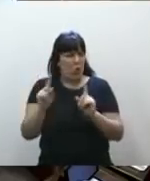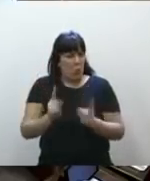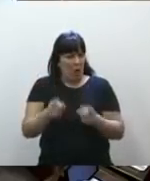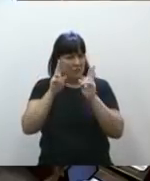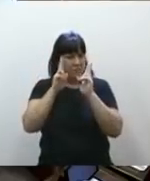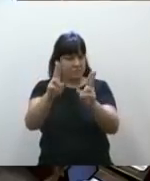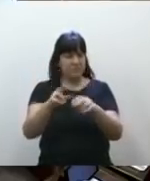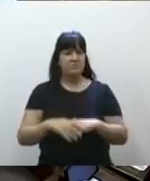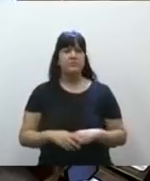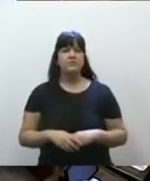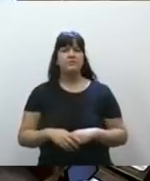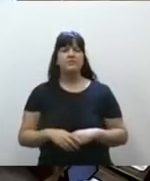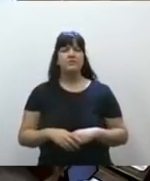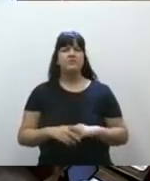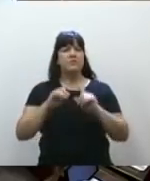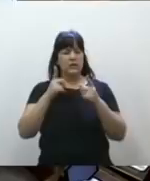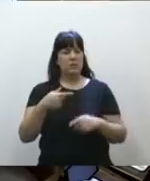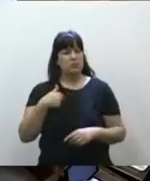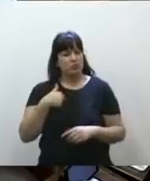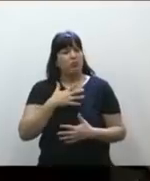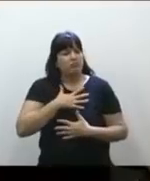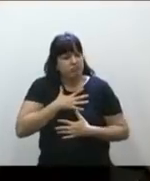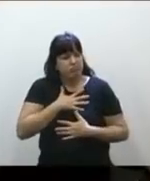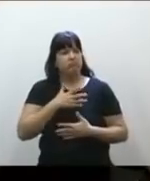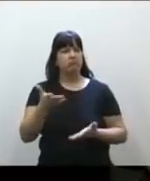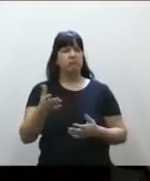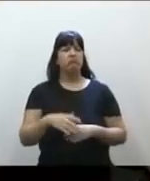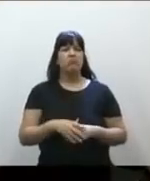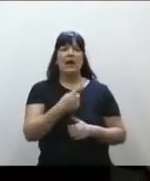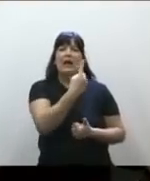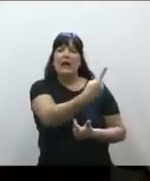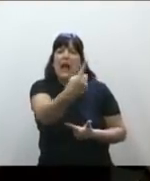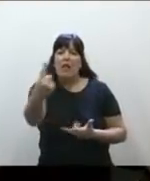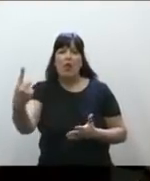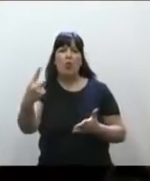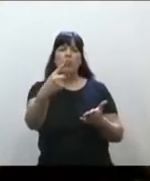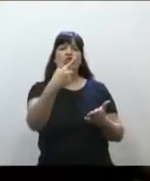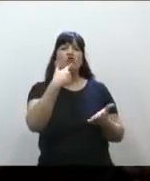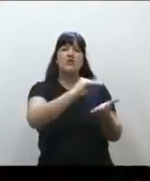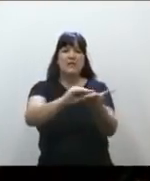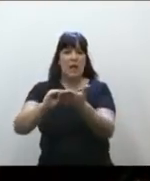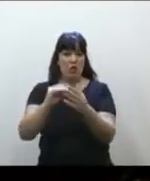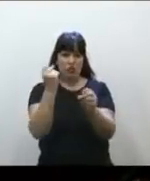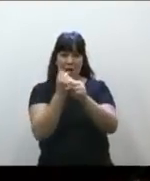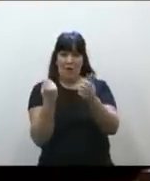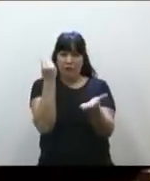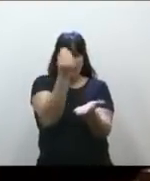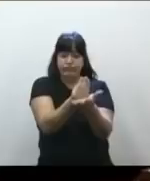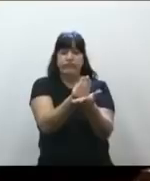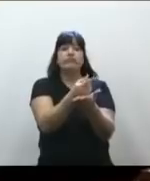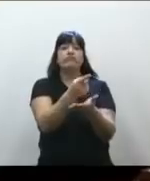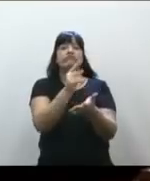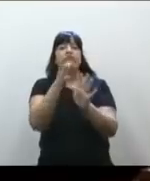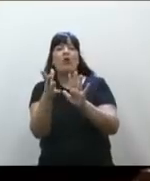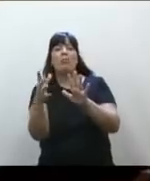Además que expreso mi solidaridad a cada uno de los senadores que en el ejercicio de su función, de